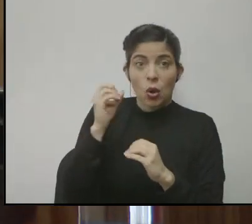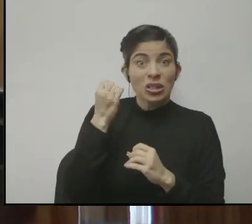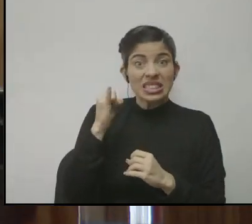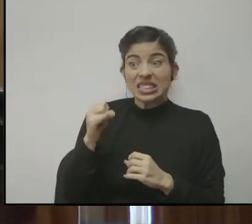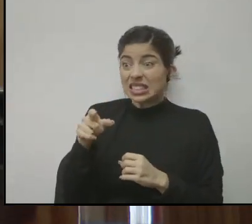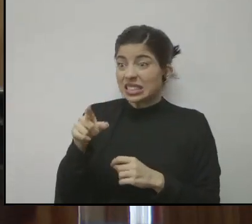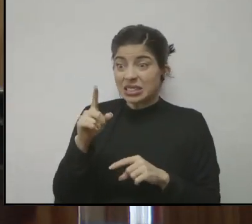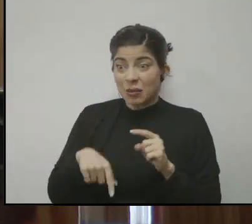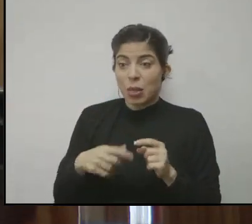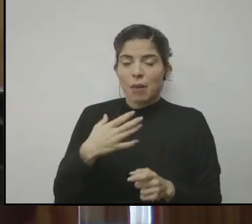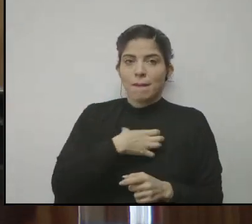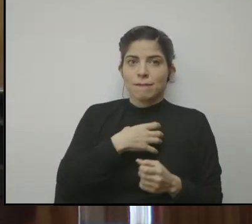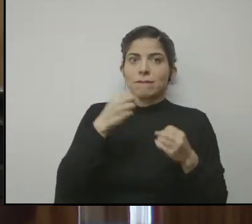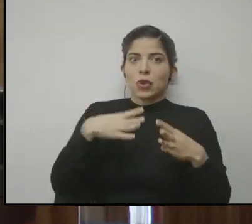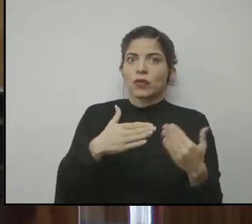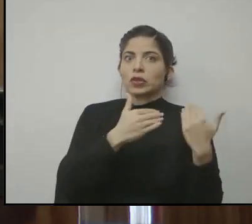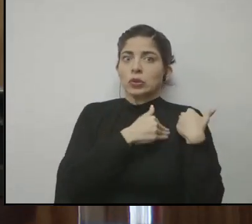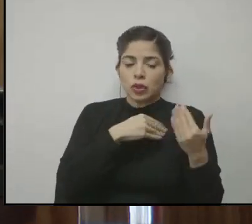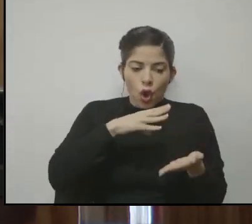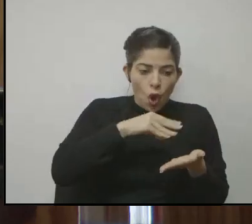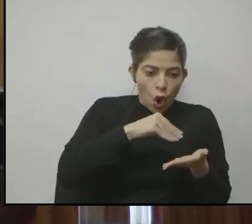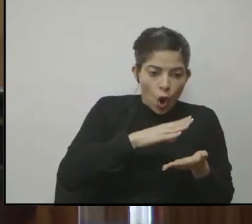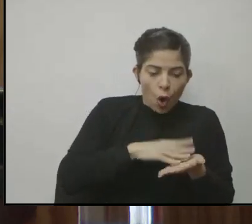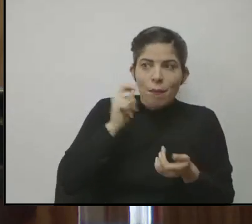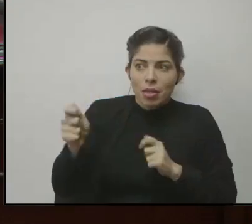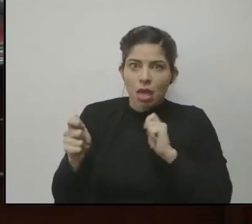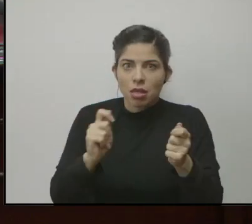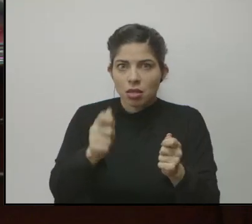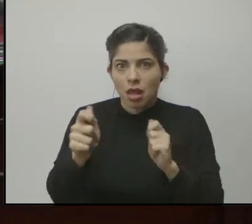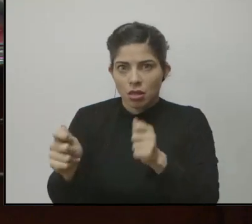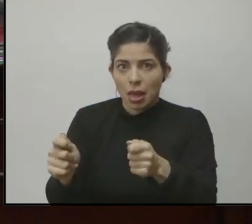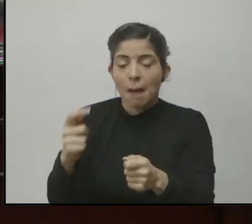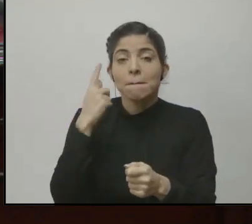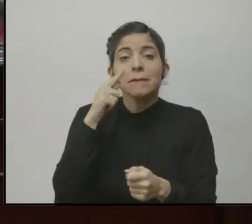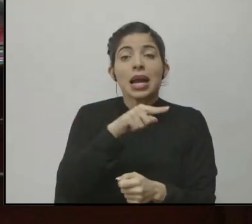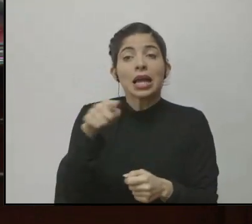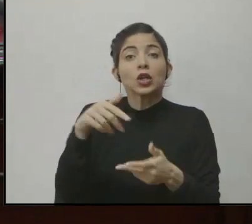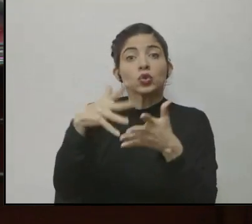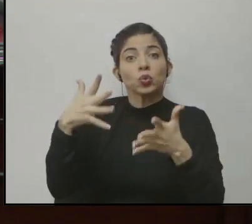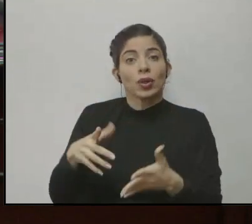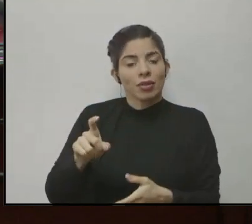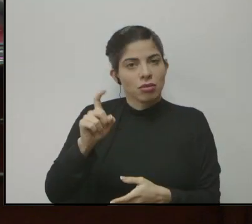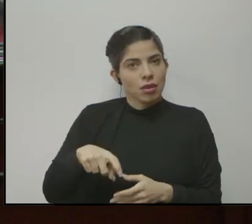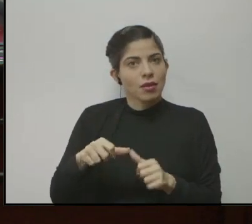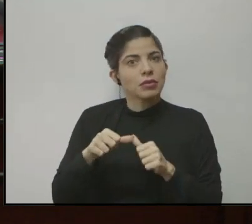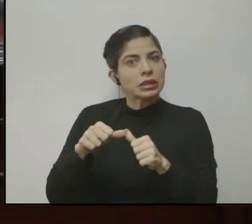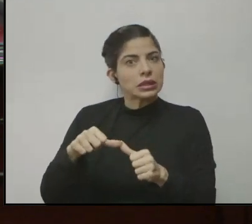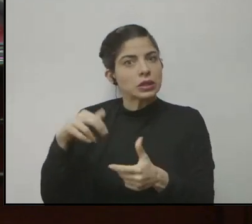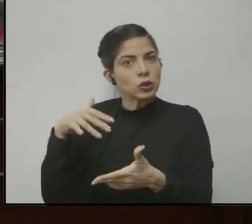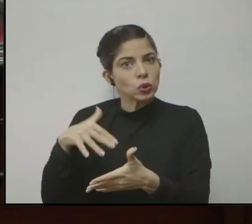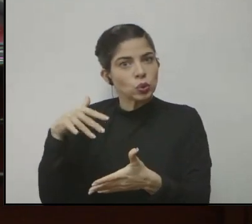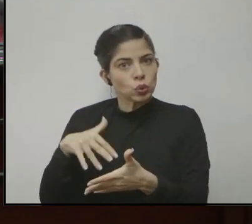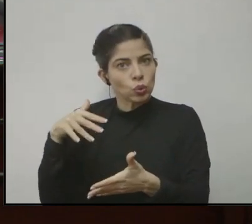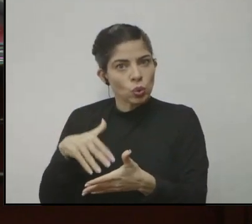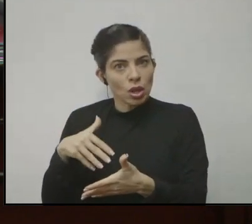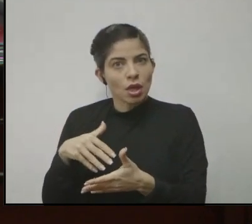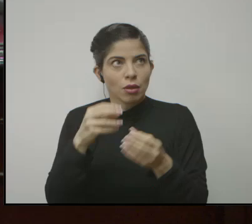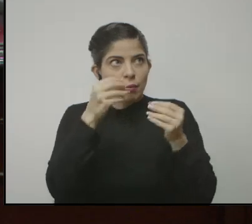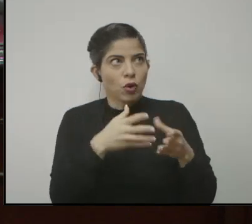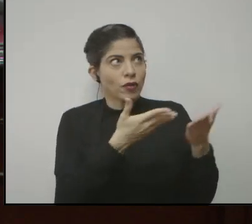fotocopias, no sé, o le entregan el material didáctico. Exactamente. Y es, por ejemplo, para que los chicos estudien y puedan también